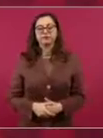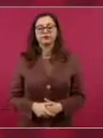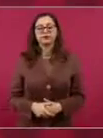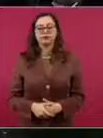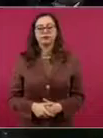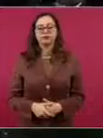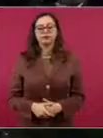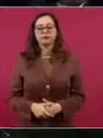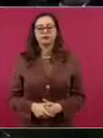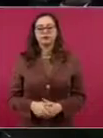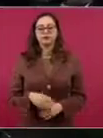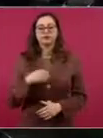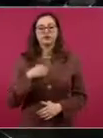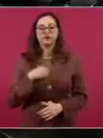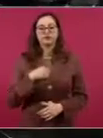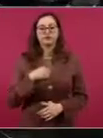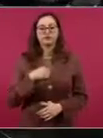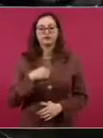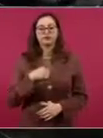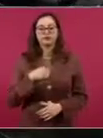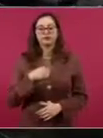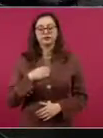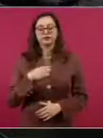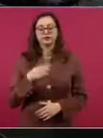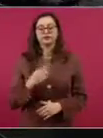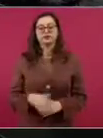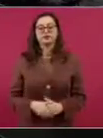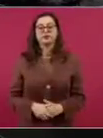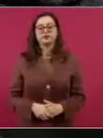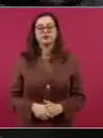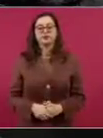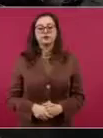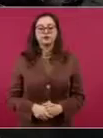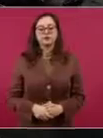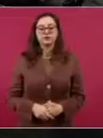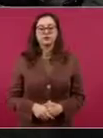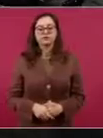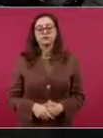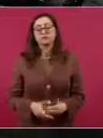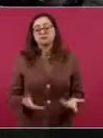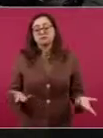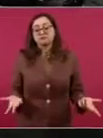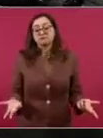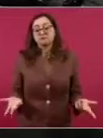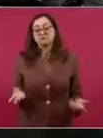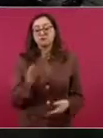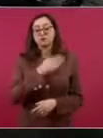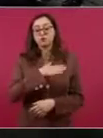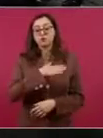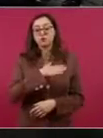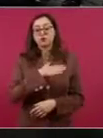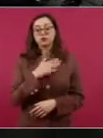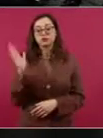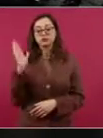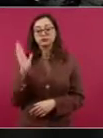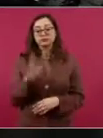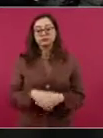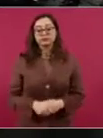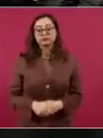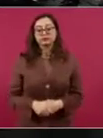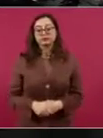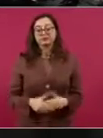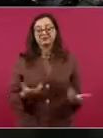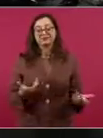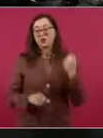Pero bueno, esto es mundial,